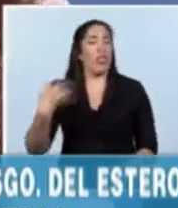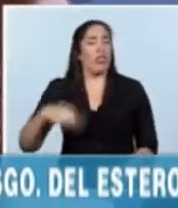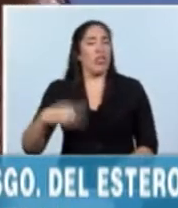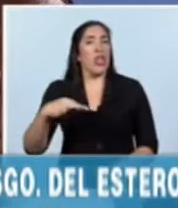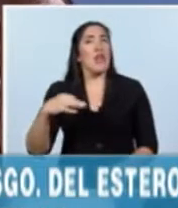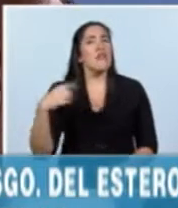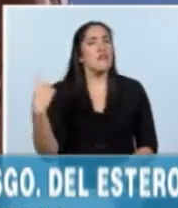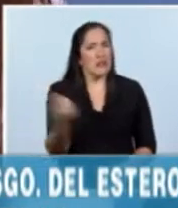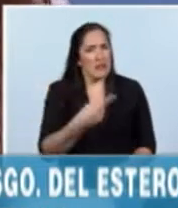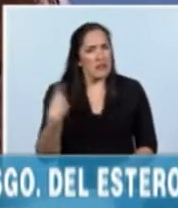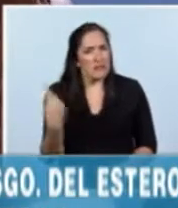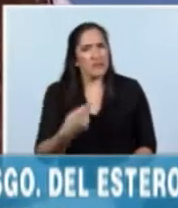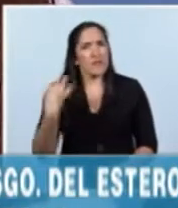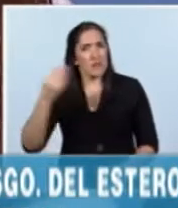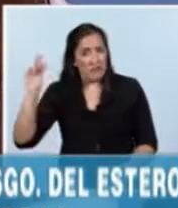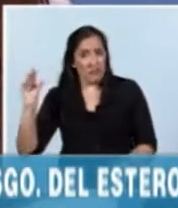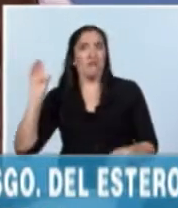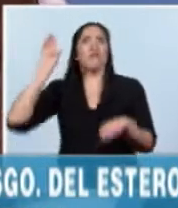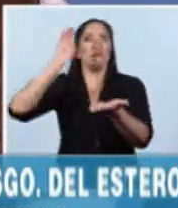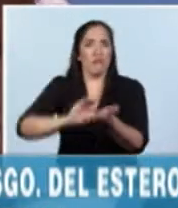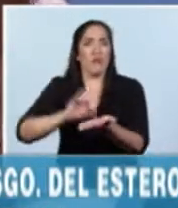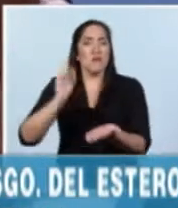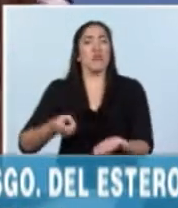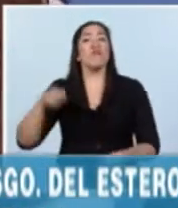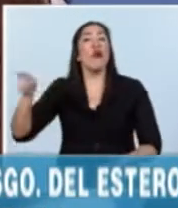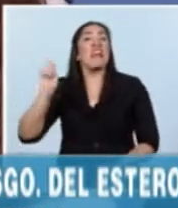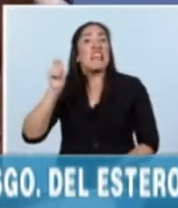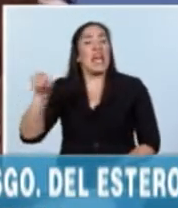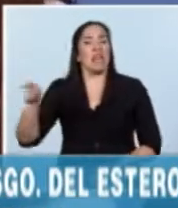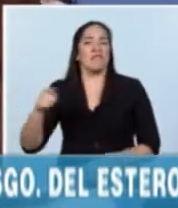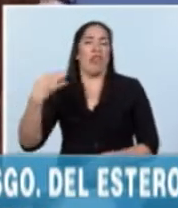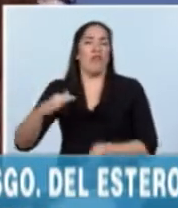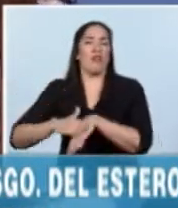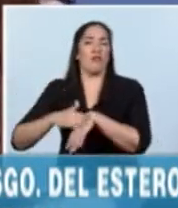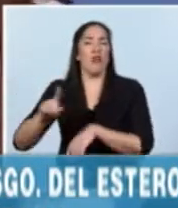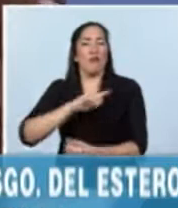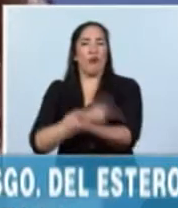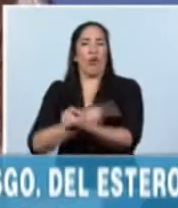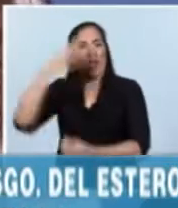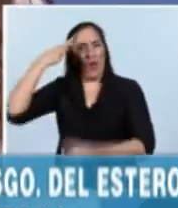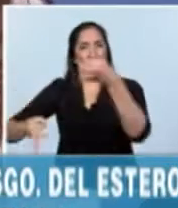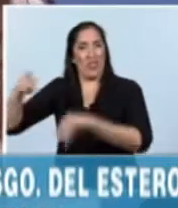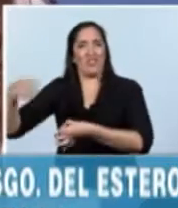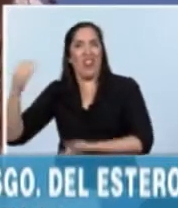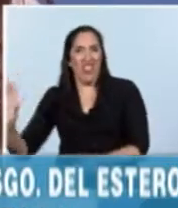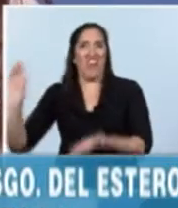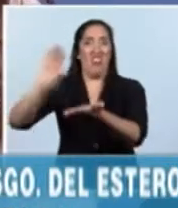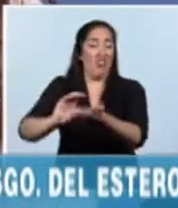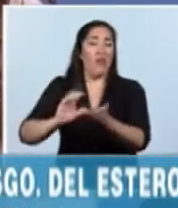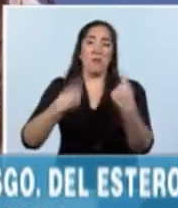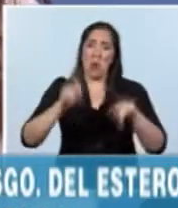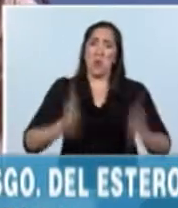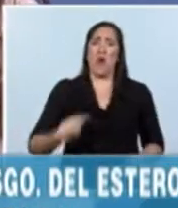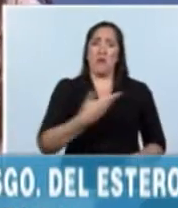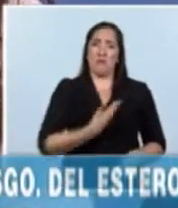integrar inversiones del Poder Judicial, pero las hacemos nosotros para contribuir con la justicia. Y la verdad